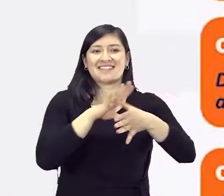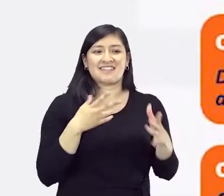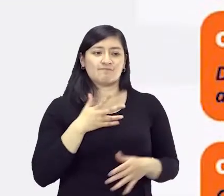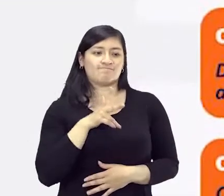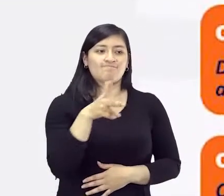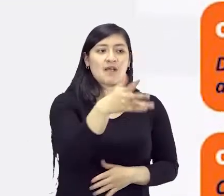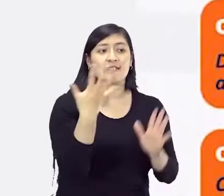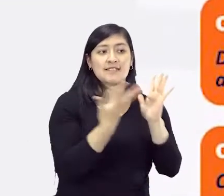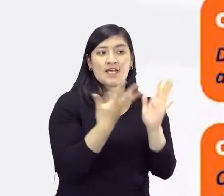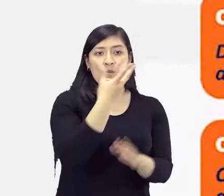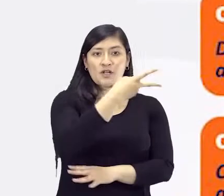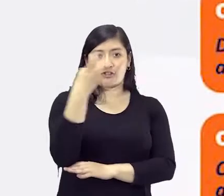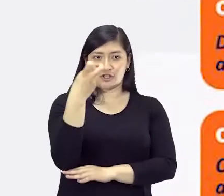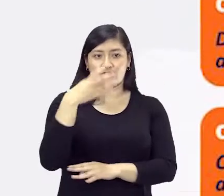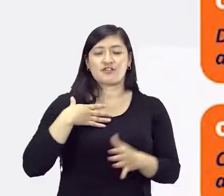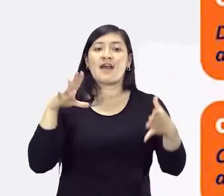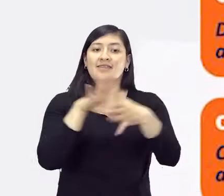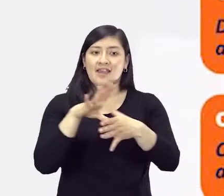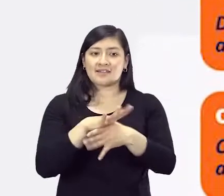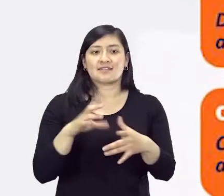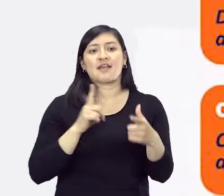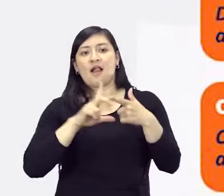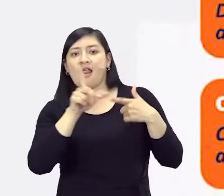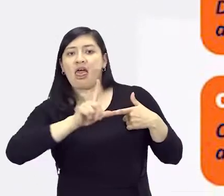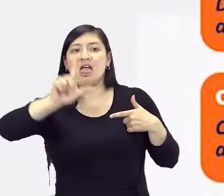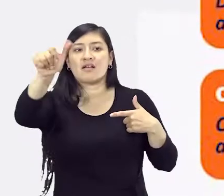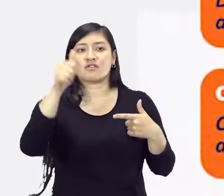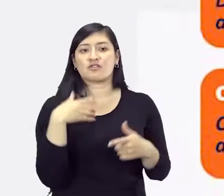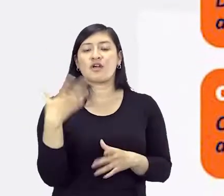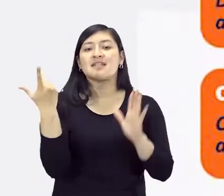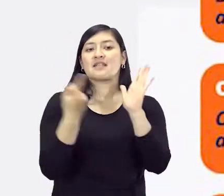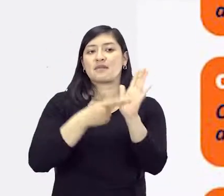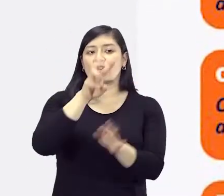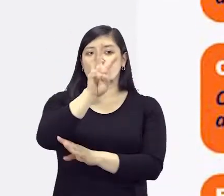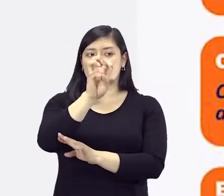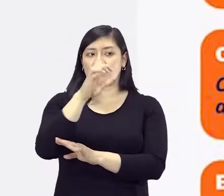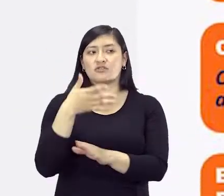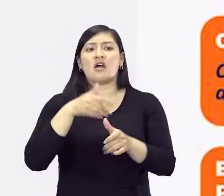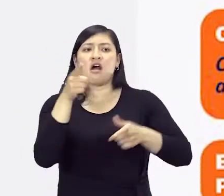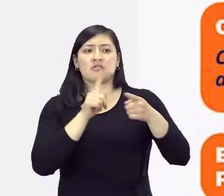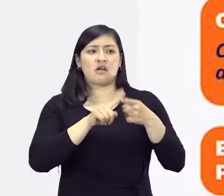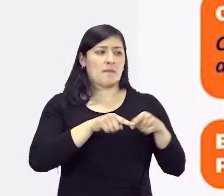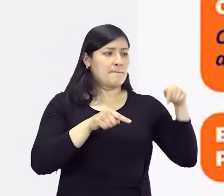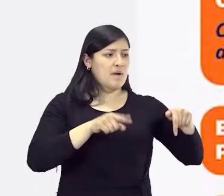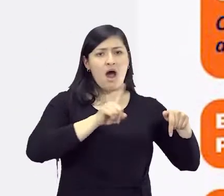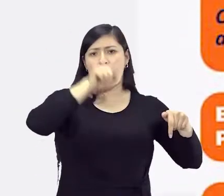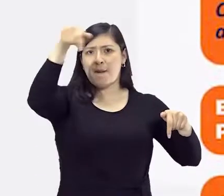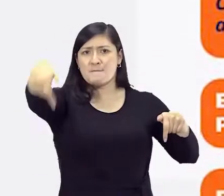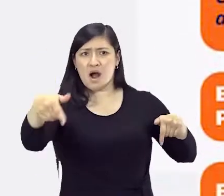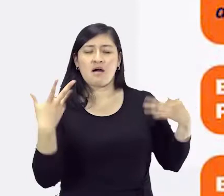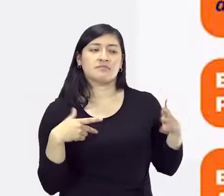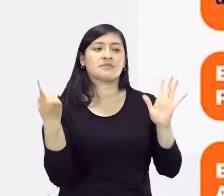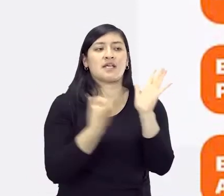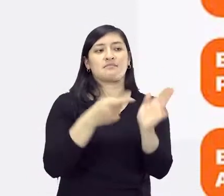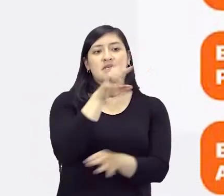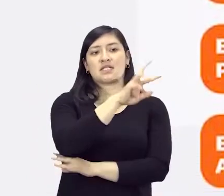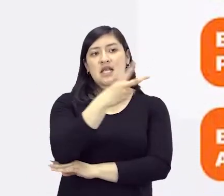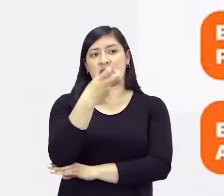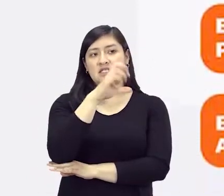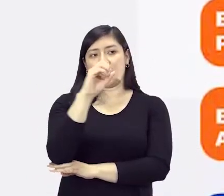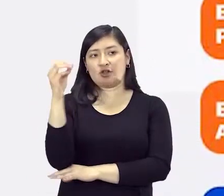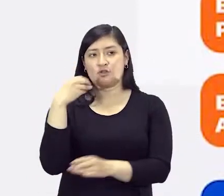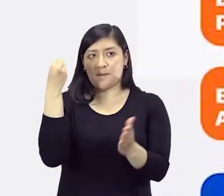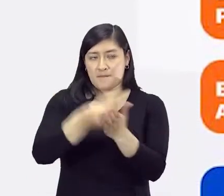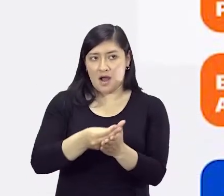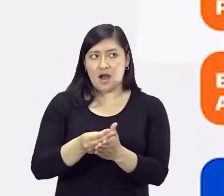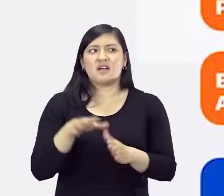pesos, la carrera especial en 5.800 pesos y lo que llamamos la carrera de barrio periférico a barrio periférico en 6